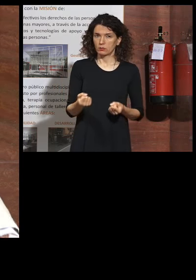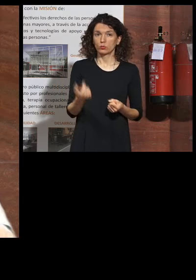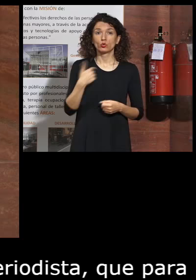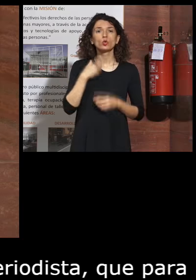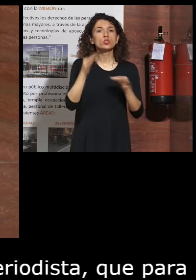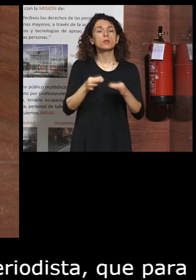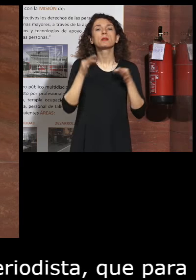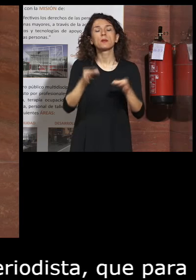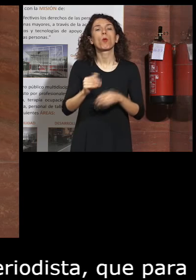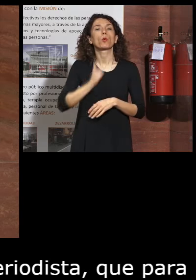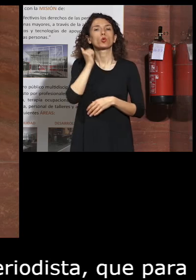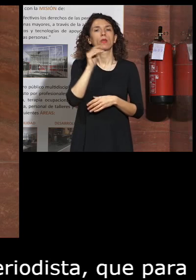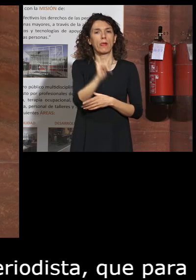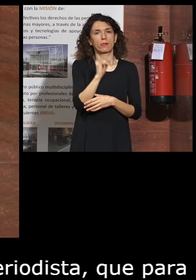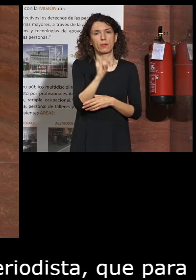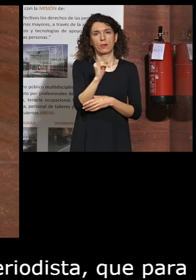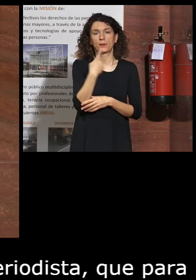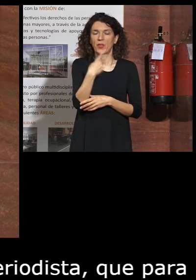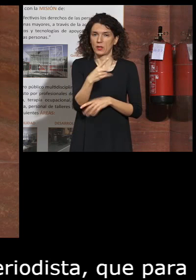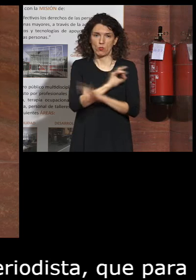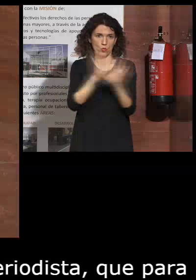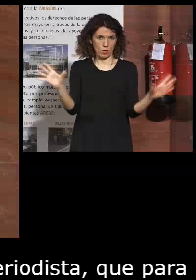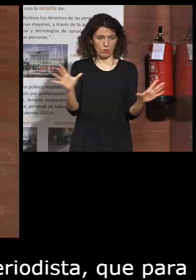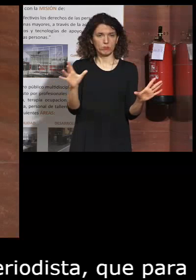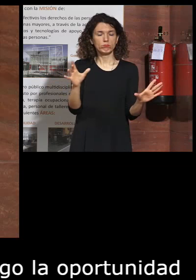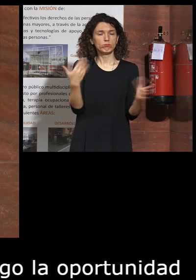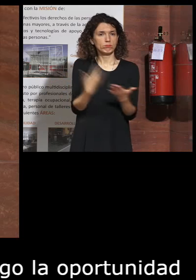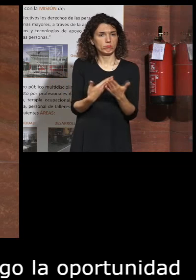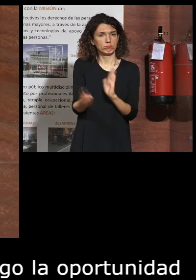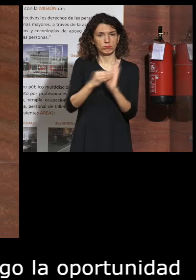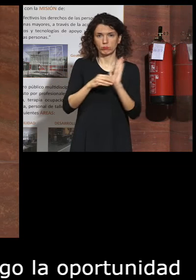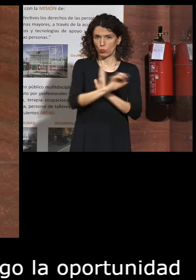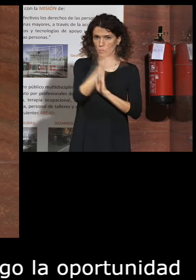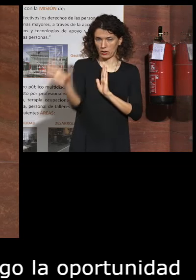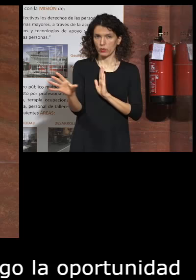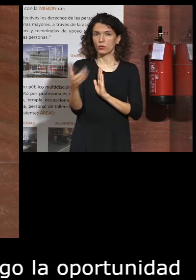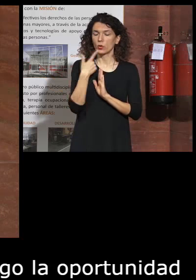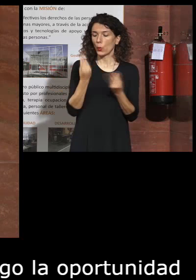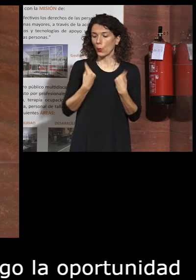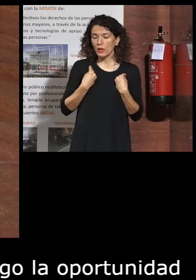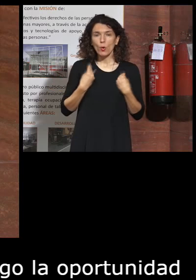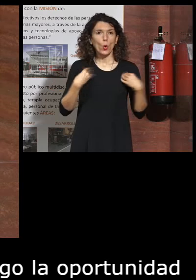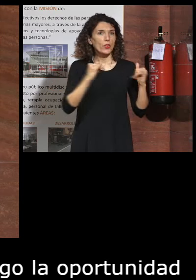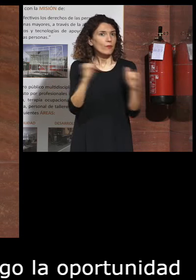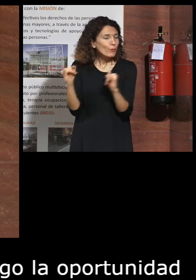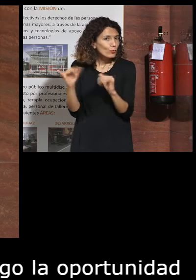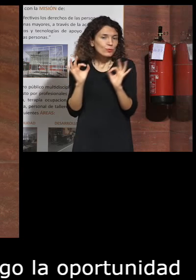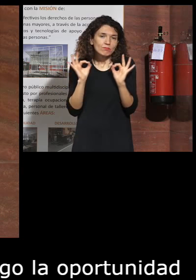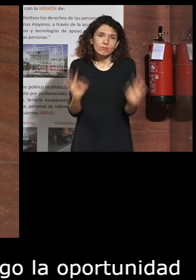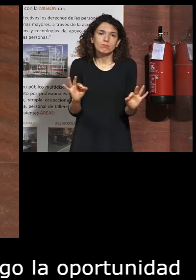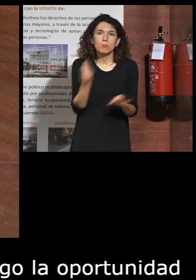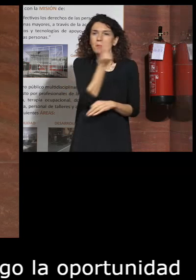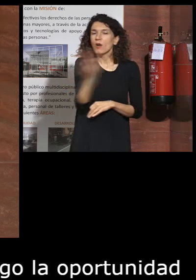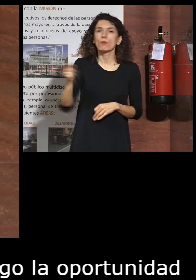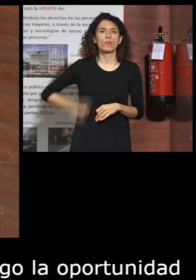siempre que tengo la oportunidad de decirlo pues quiero reflejarlo así yo creo que vivo disfruto de la mejor